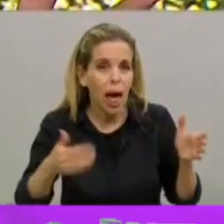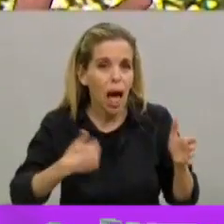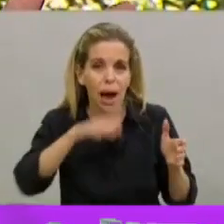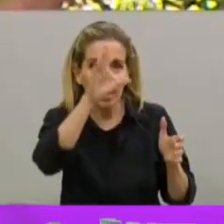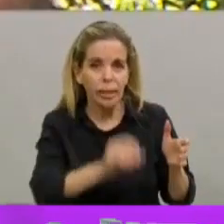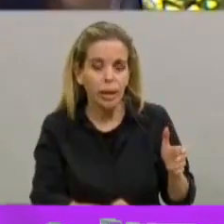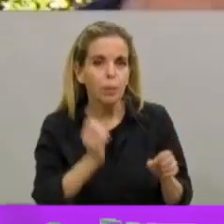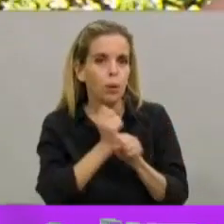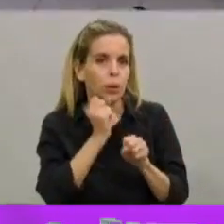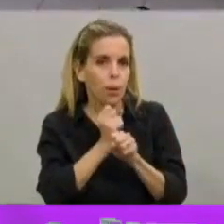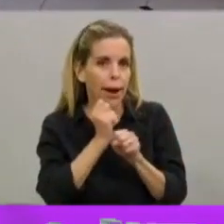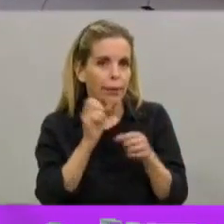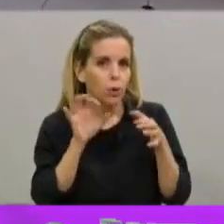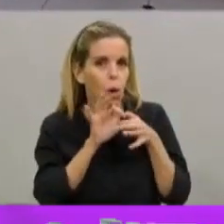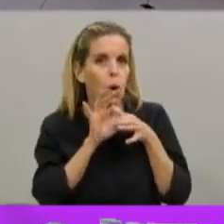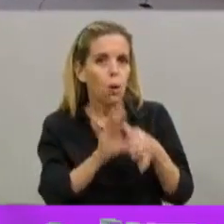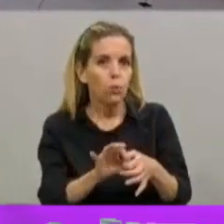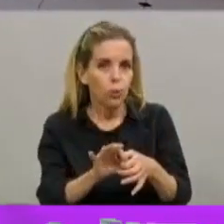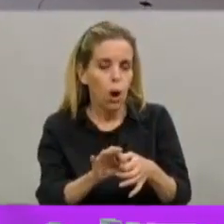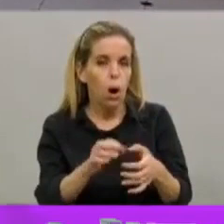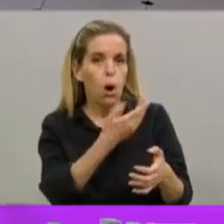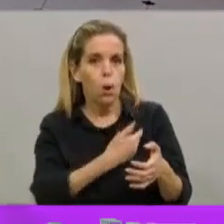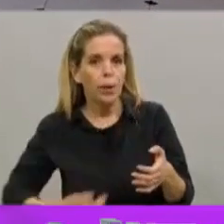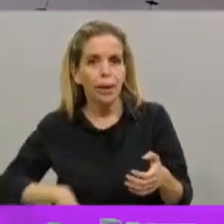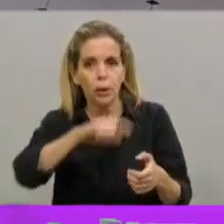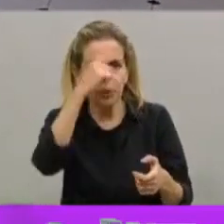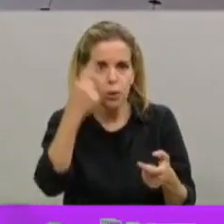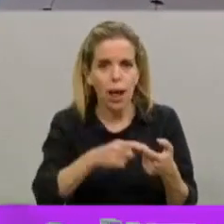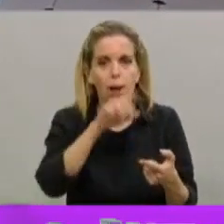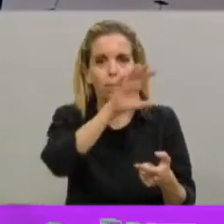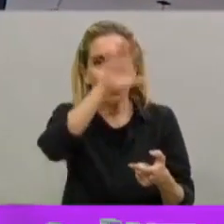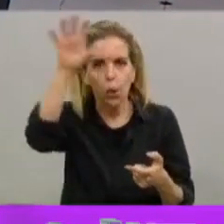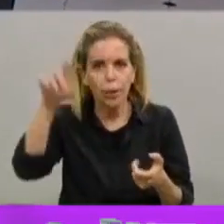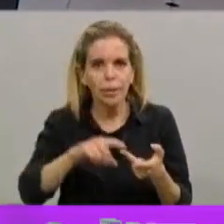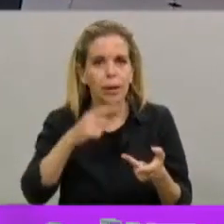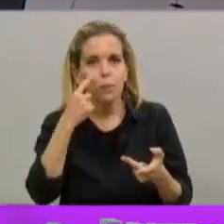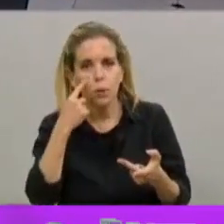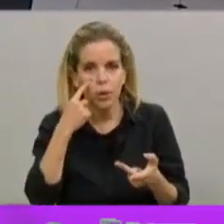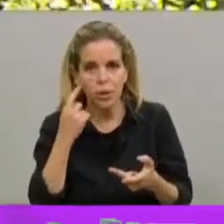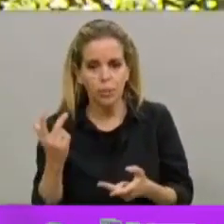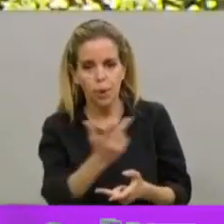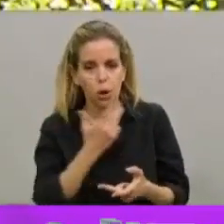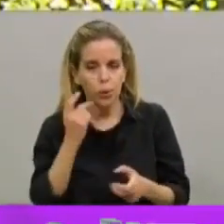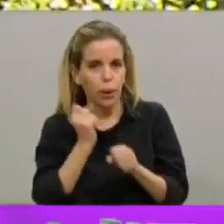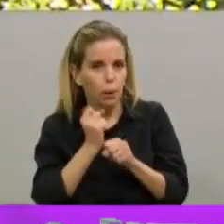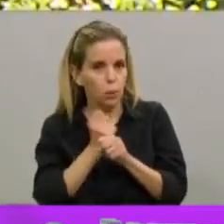con el gobierno nacional, con el gobierno de la provincia, con otros gobernadores también, lo vamos a sacar adelante.